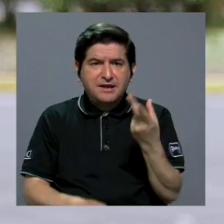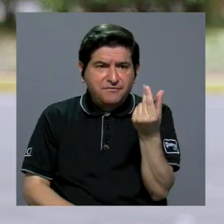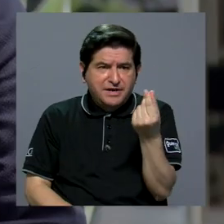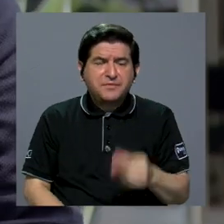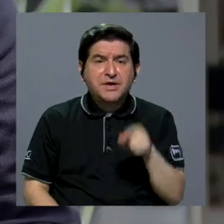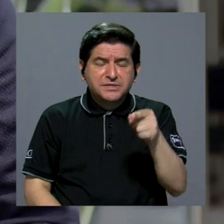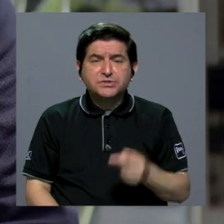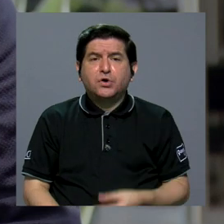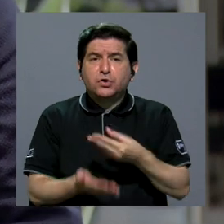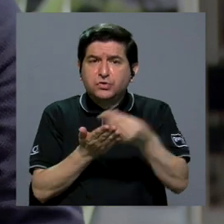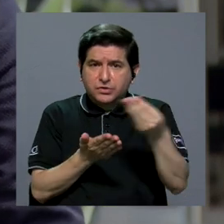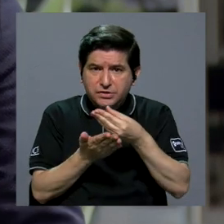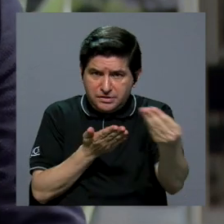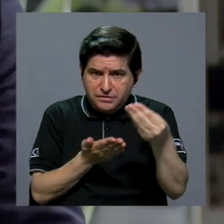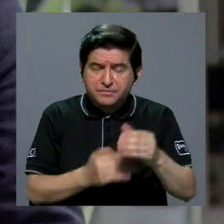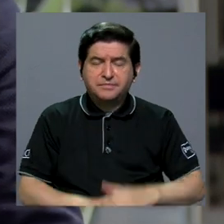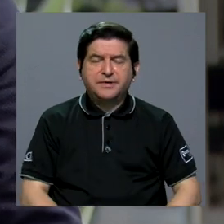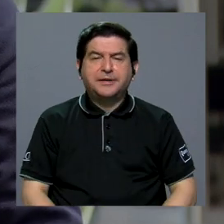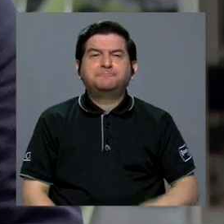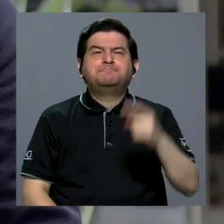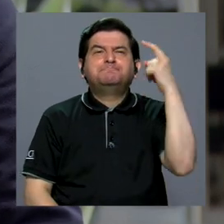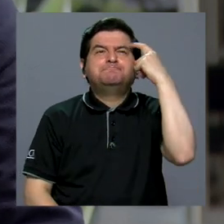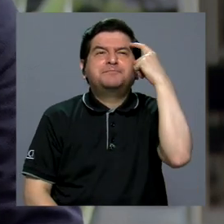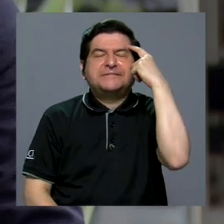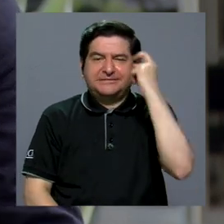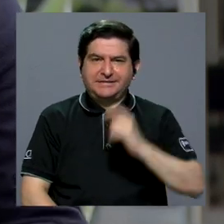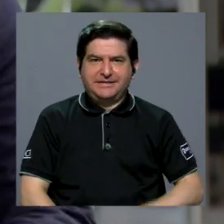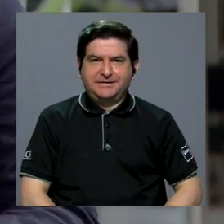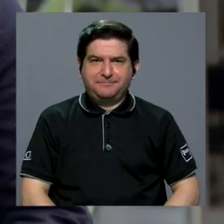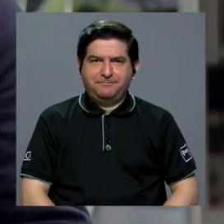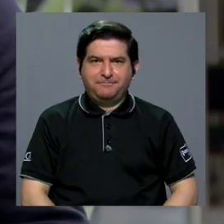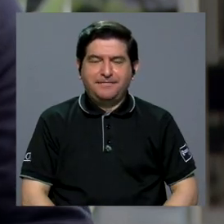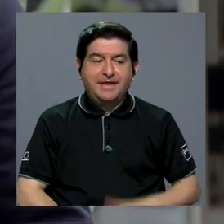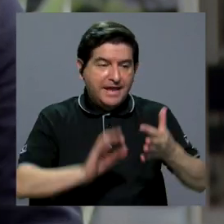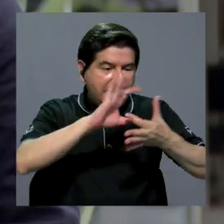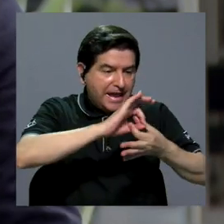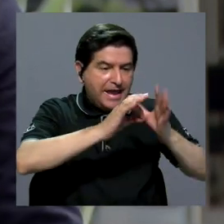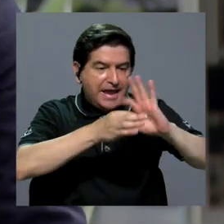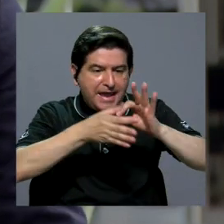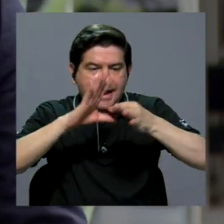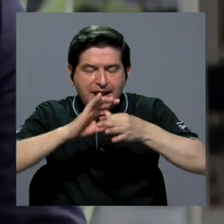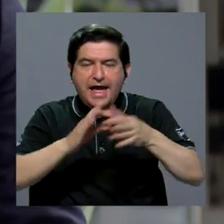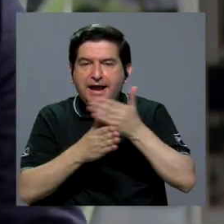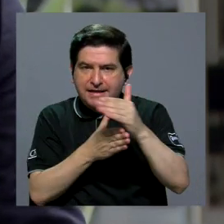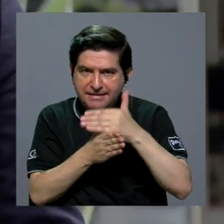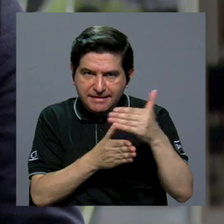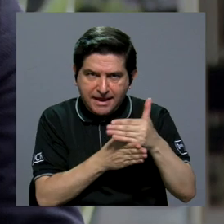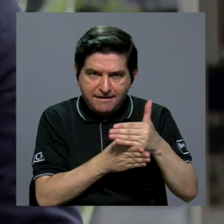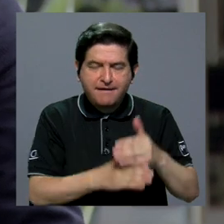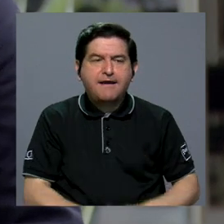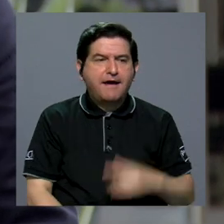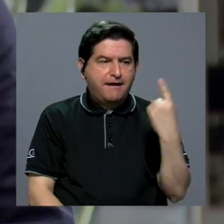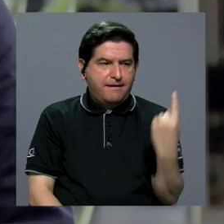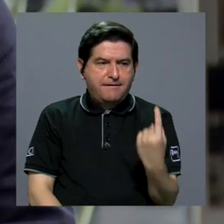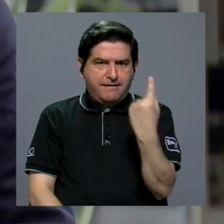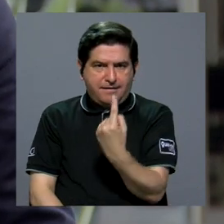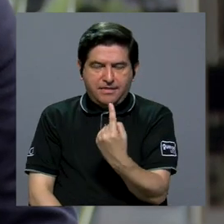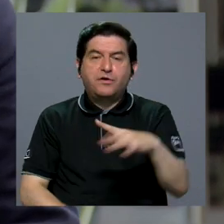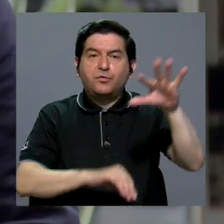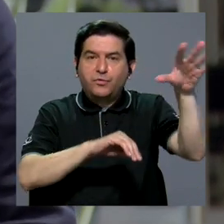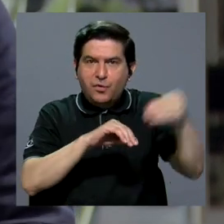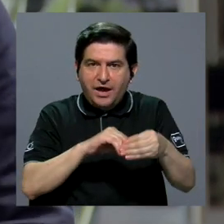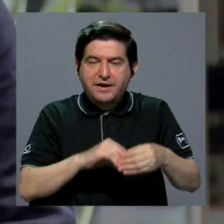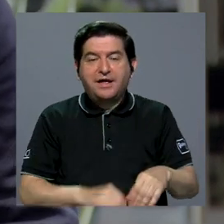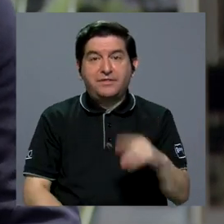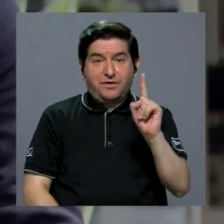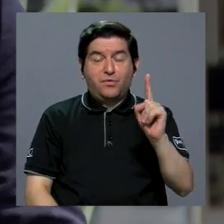adquiere? Bueno, hay que considerar que dentro de la carne de distribución, pues cada actor le agrega